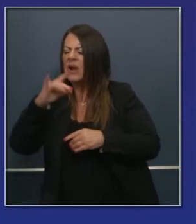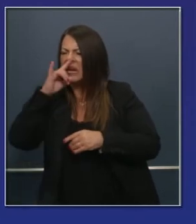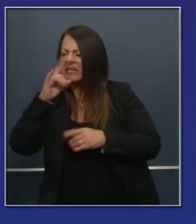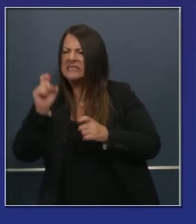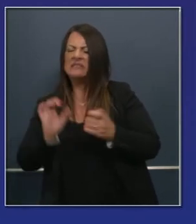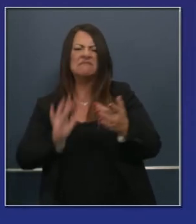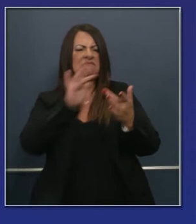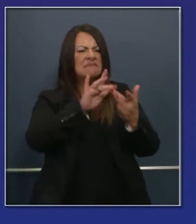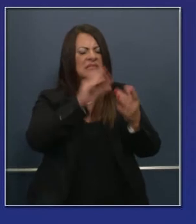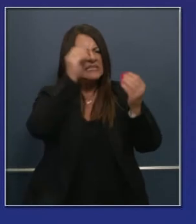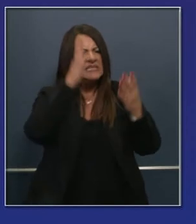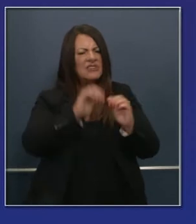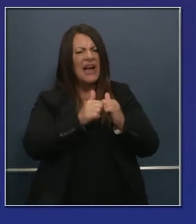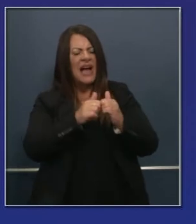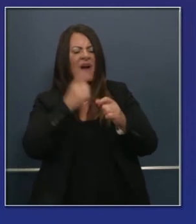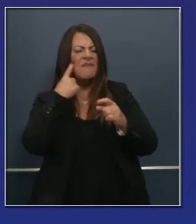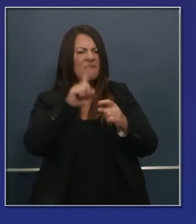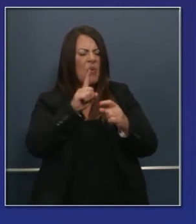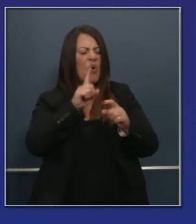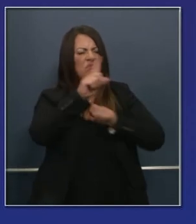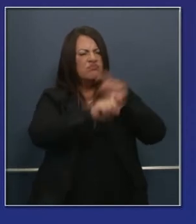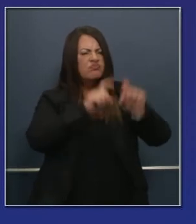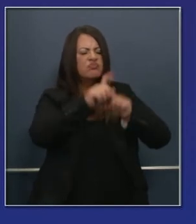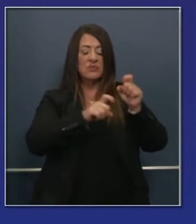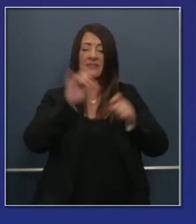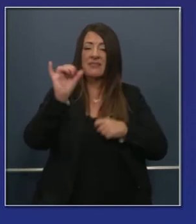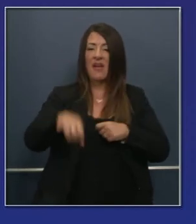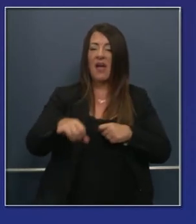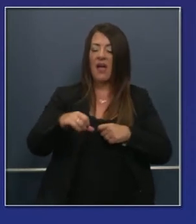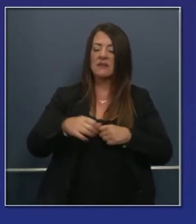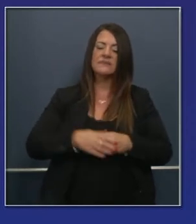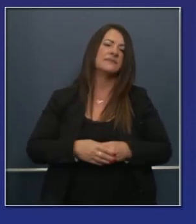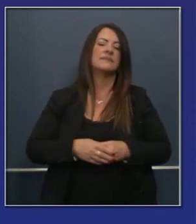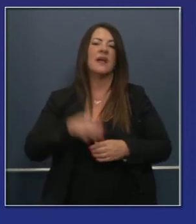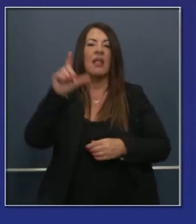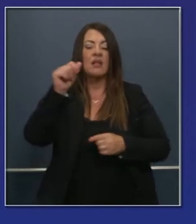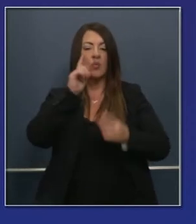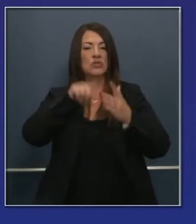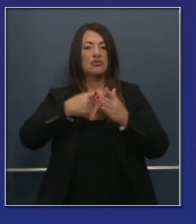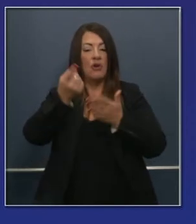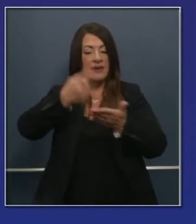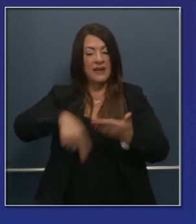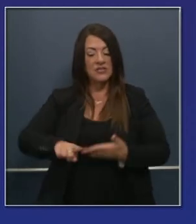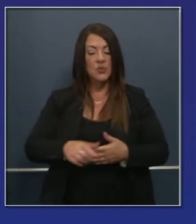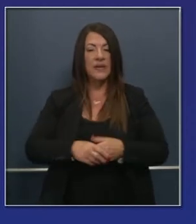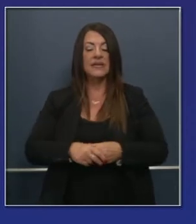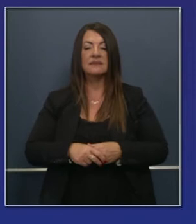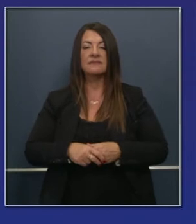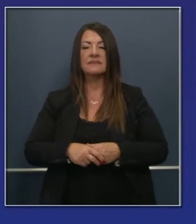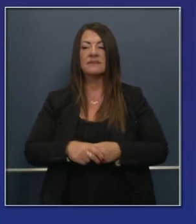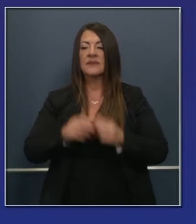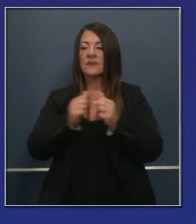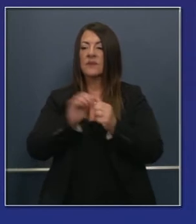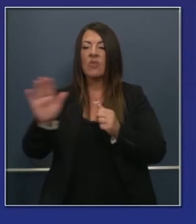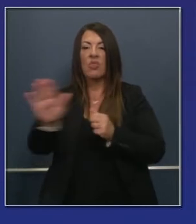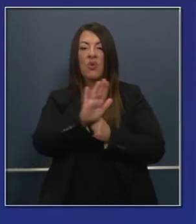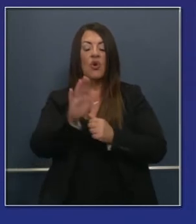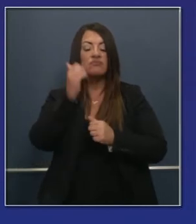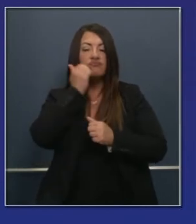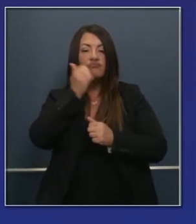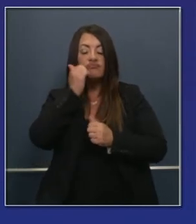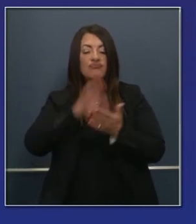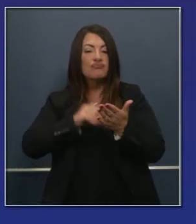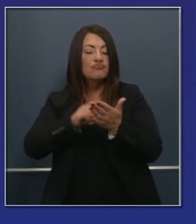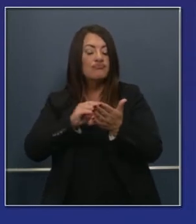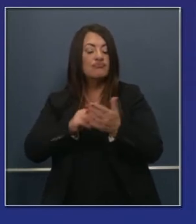comunicarse con los maestros durante las horas hábiles para tener una conversación personal. Aparte de las clases diarias y todas